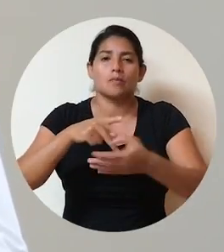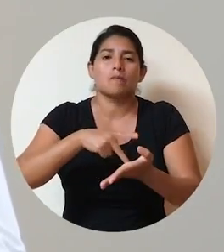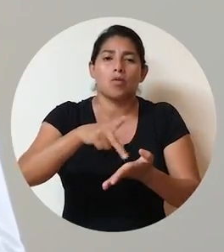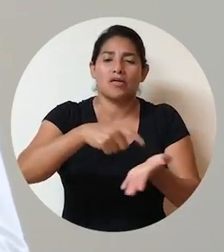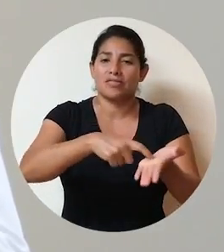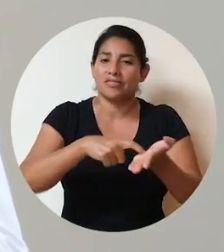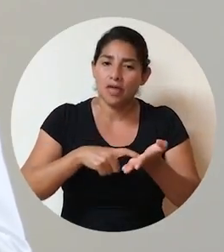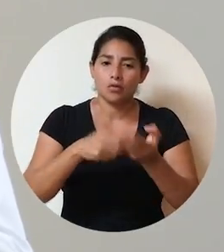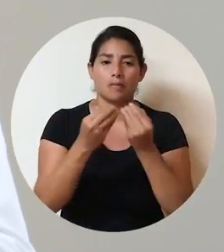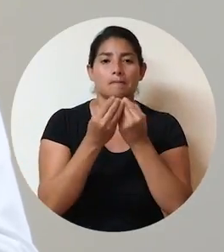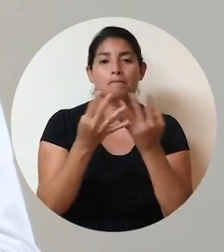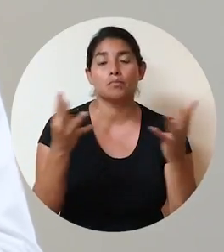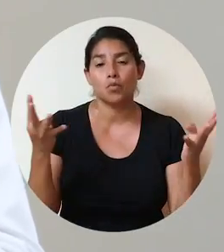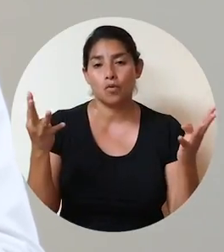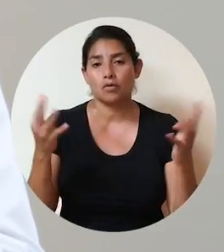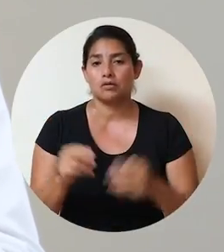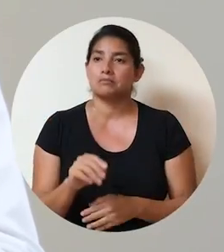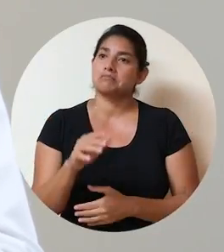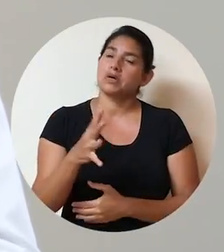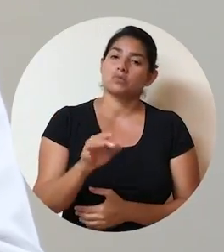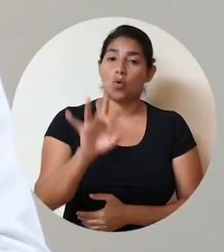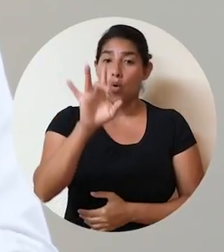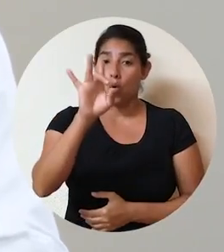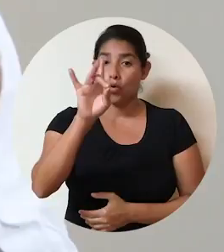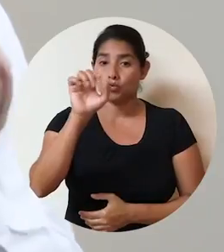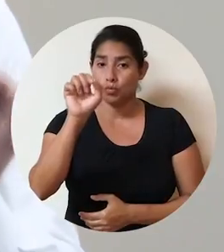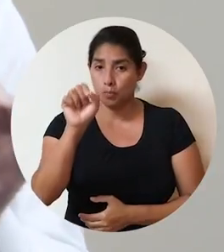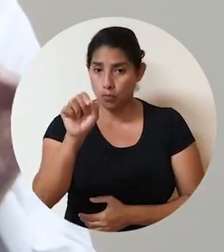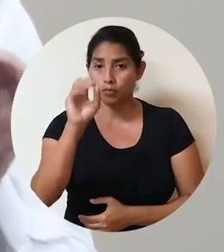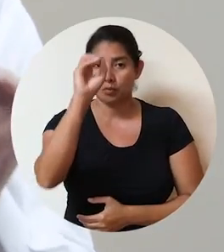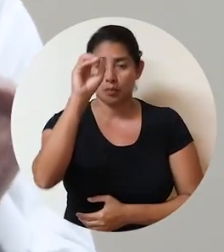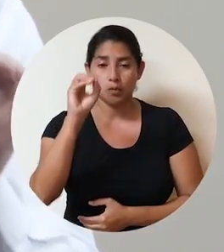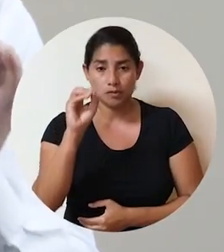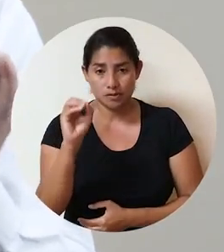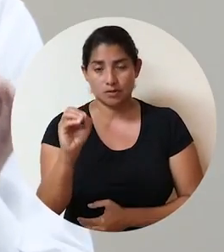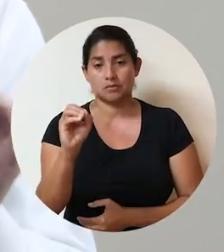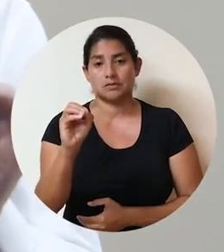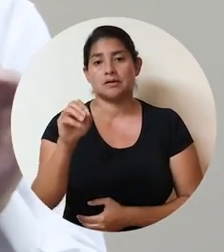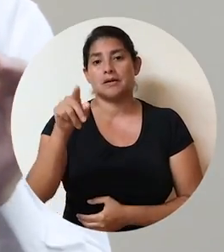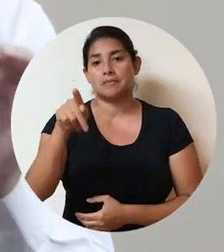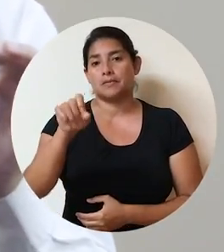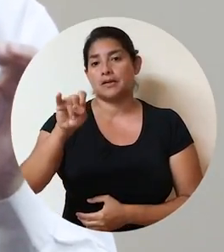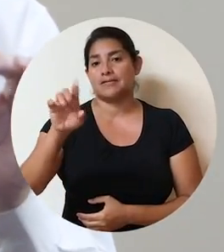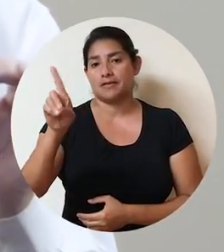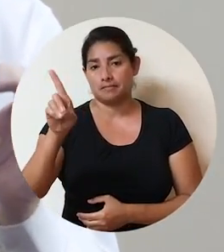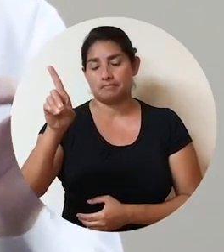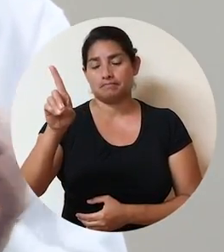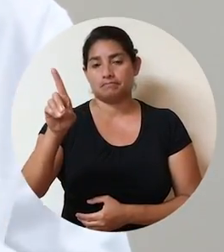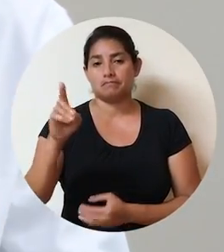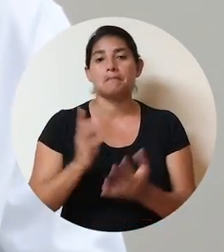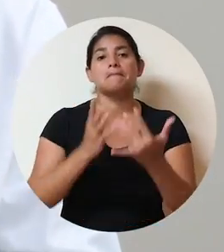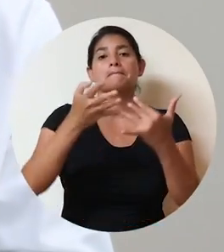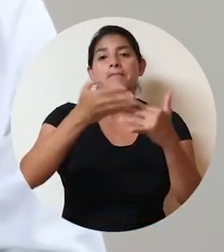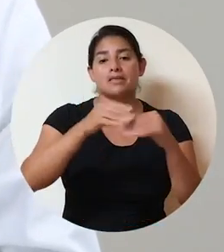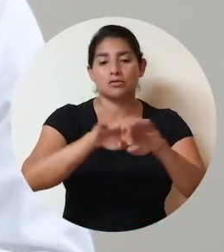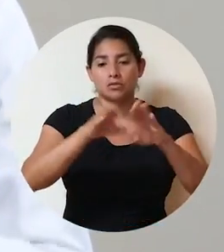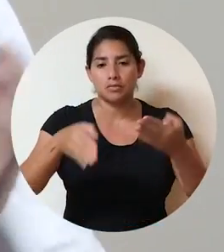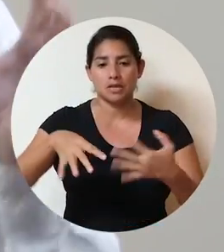plazo del monto de la deuda pública de unos 8 puntos porcentuales del PIB,